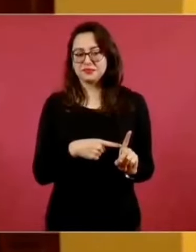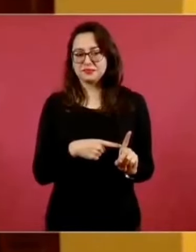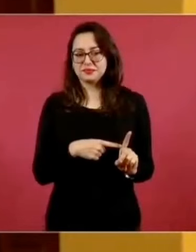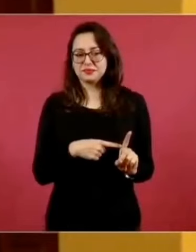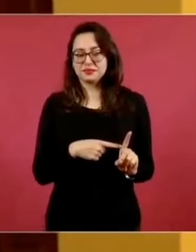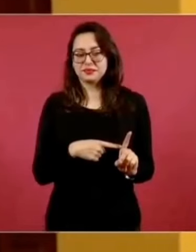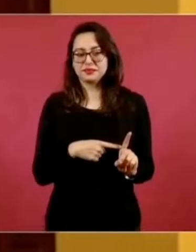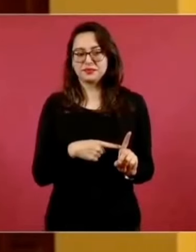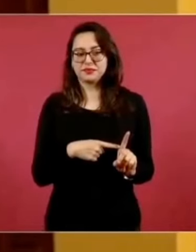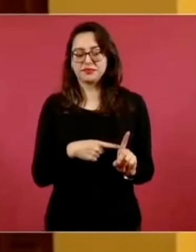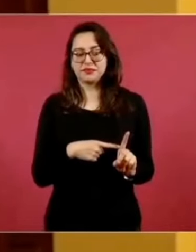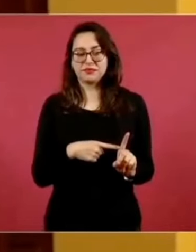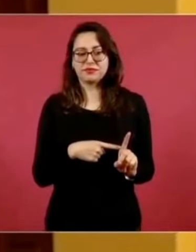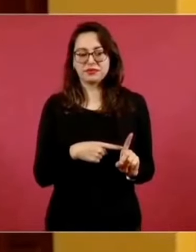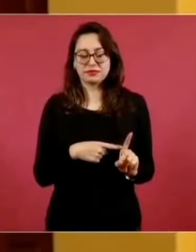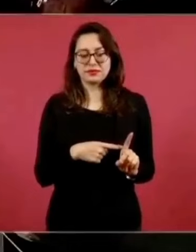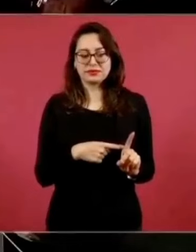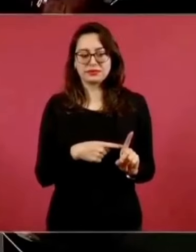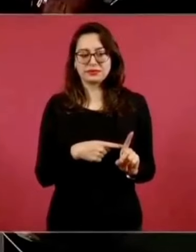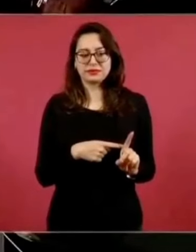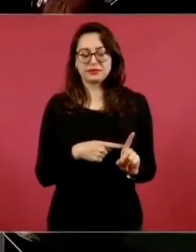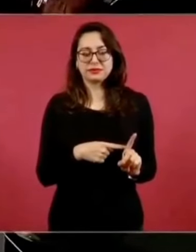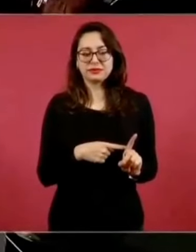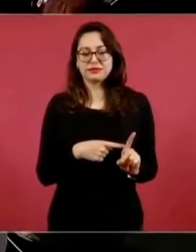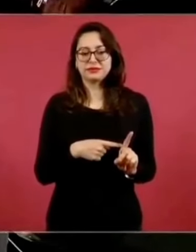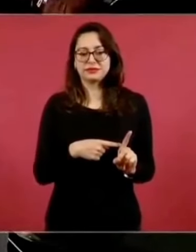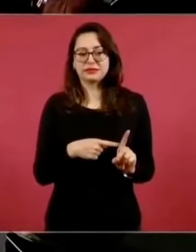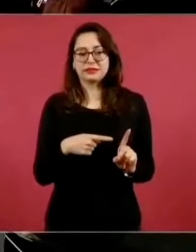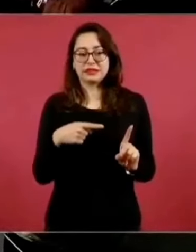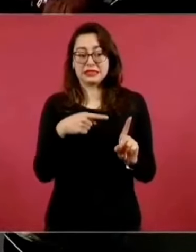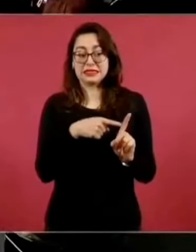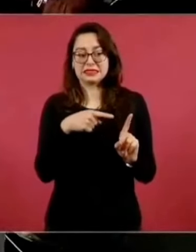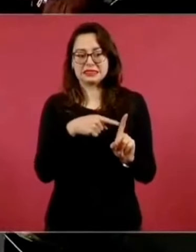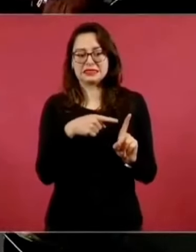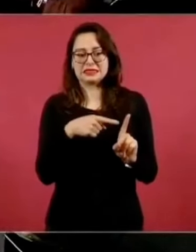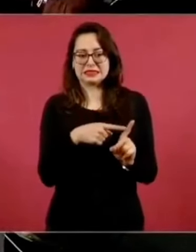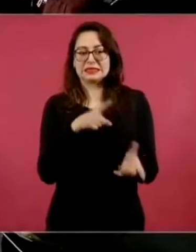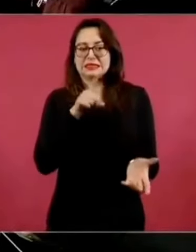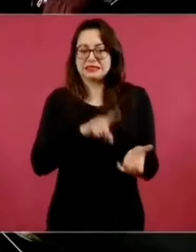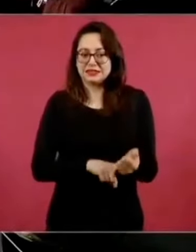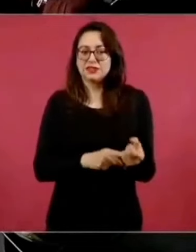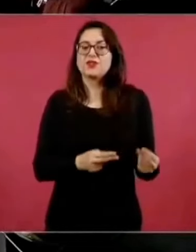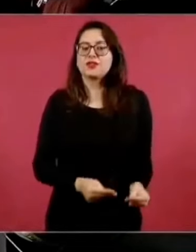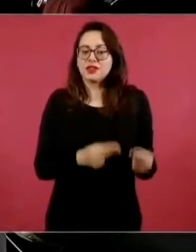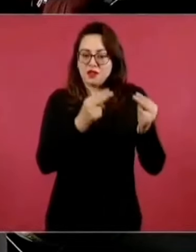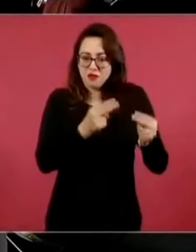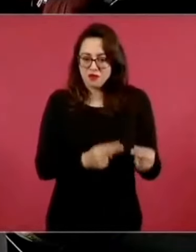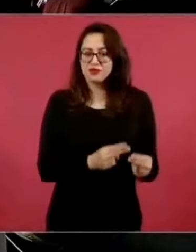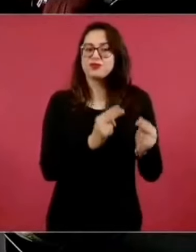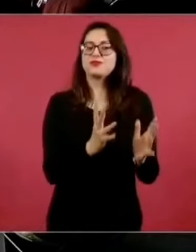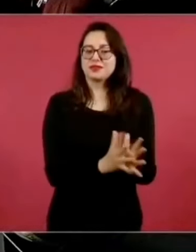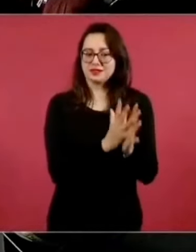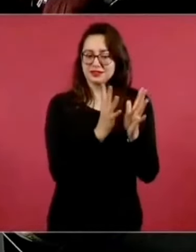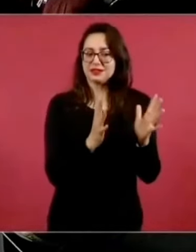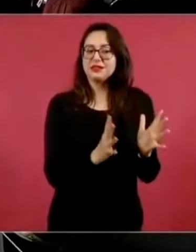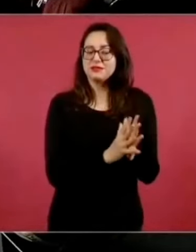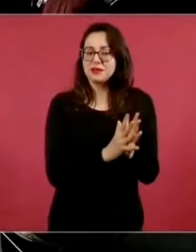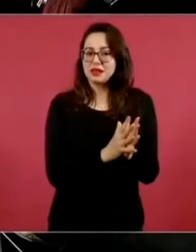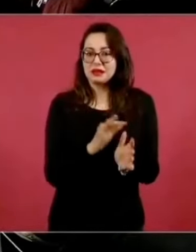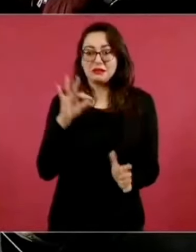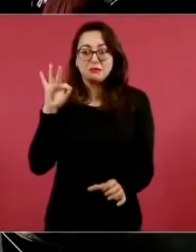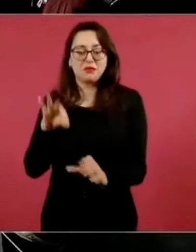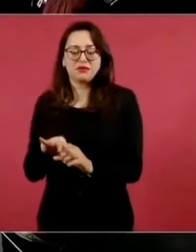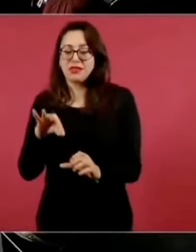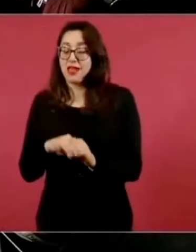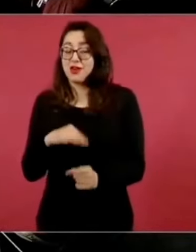tenía un conflicto de interés y se excusó.